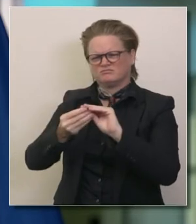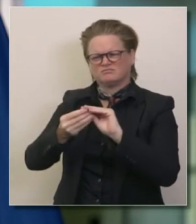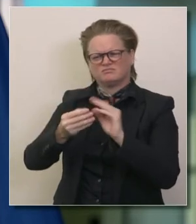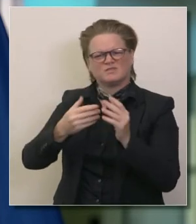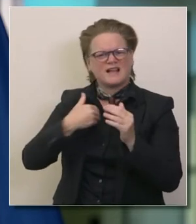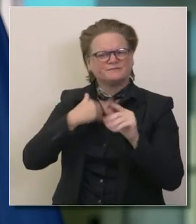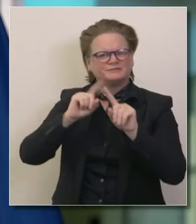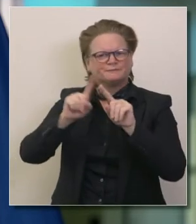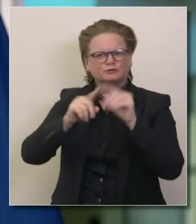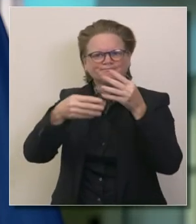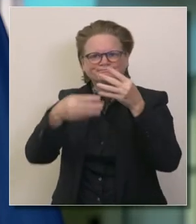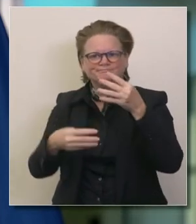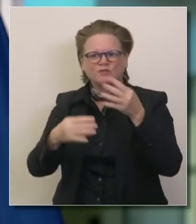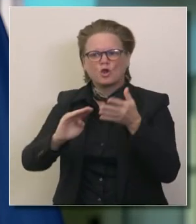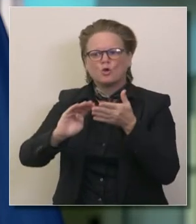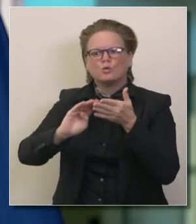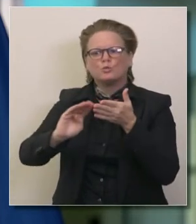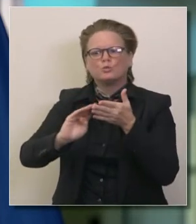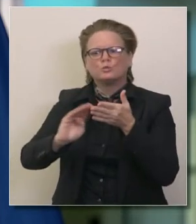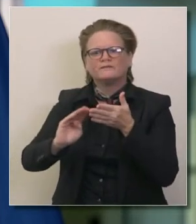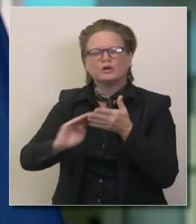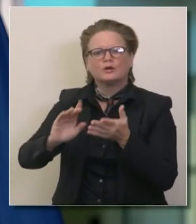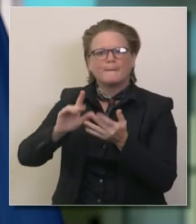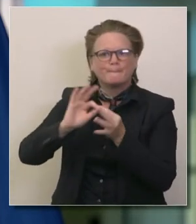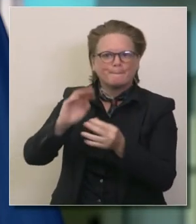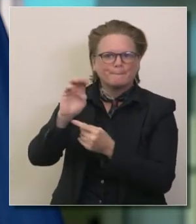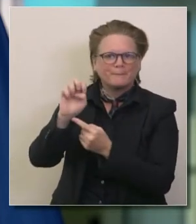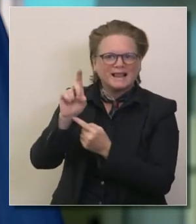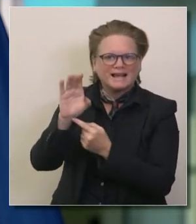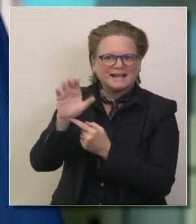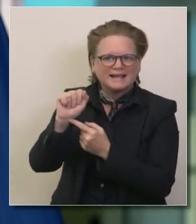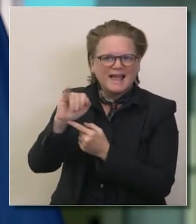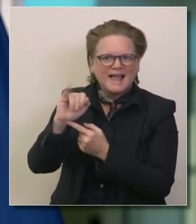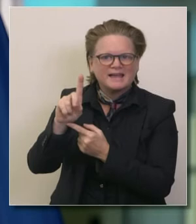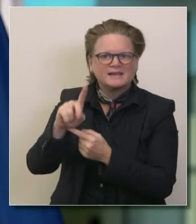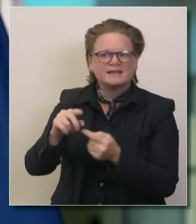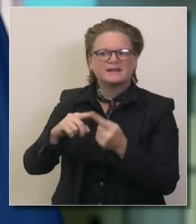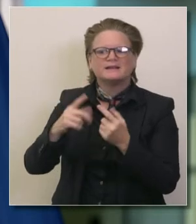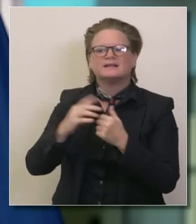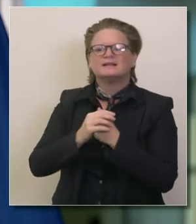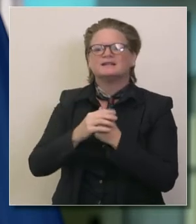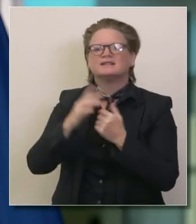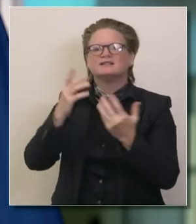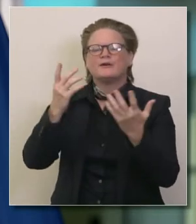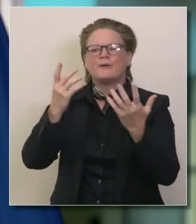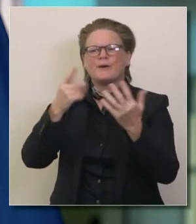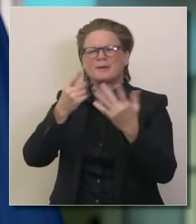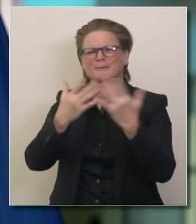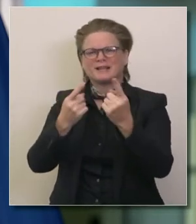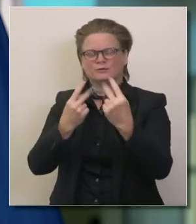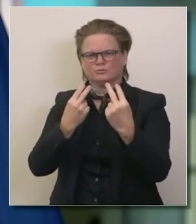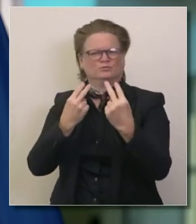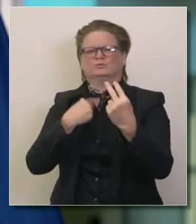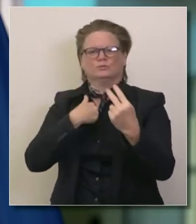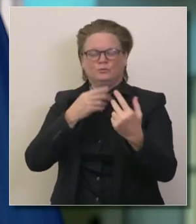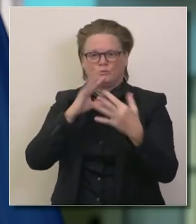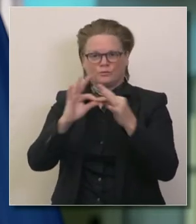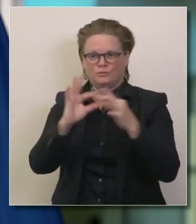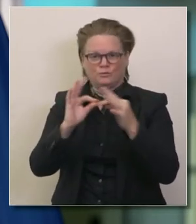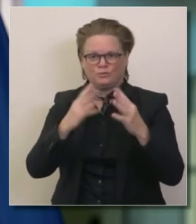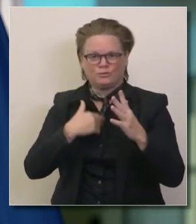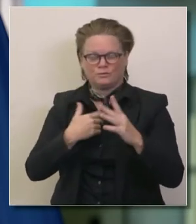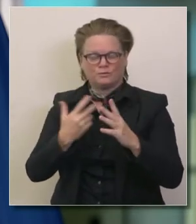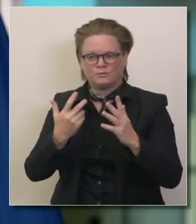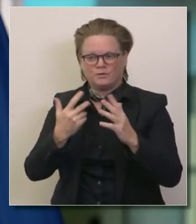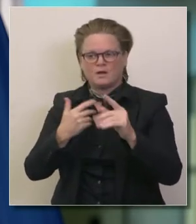cuestiones relacionadas a Cal-Land y con buena razón tal vez no los perdiste Angela ha